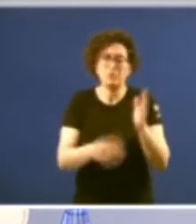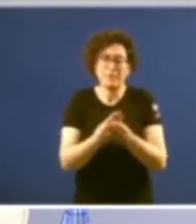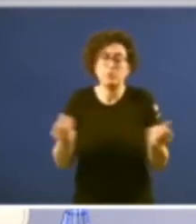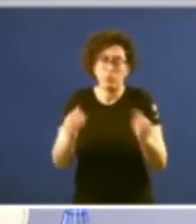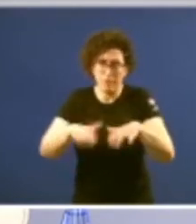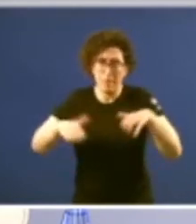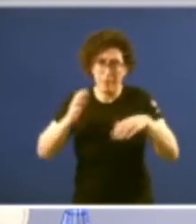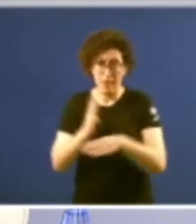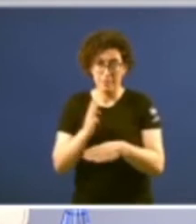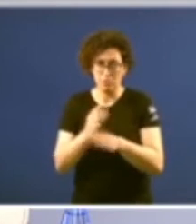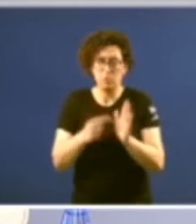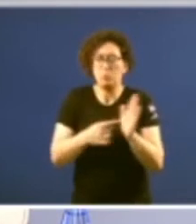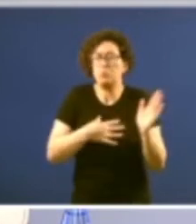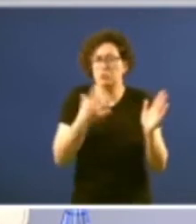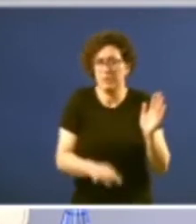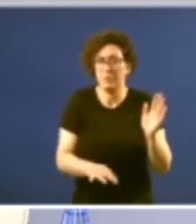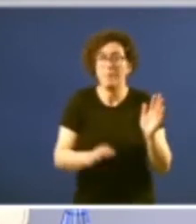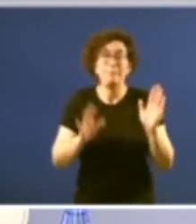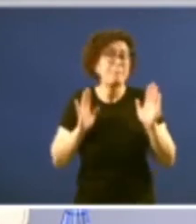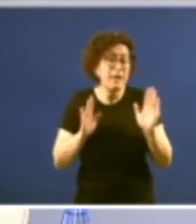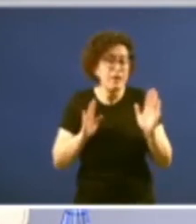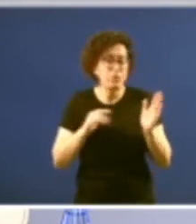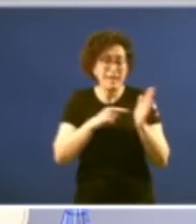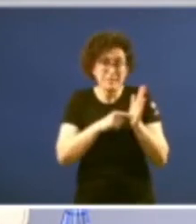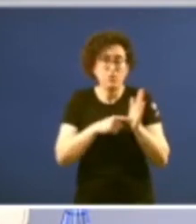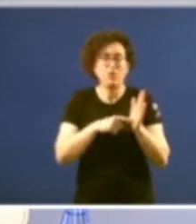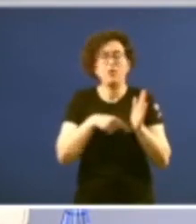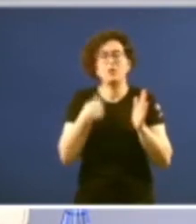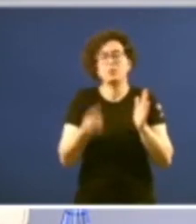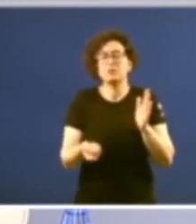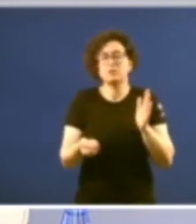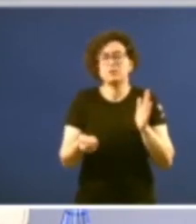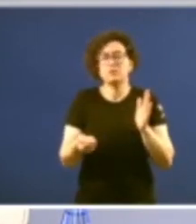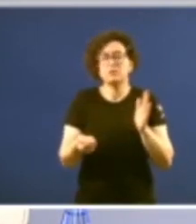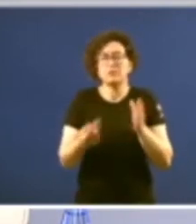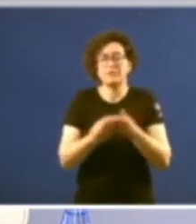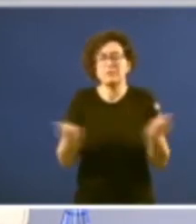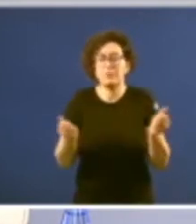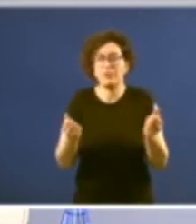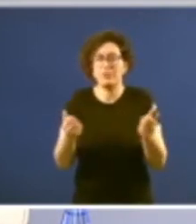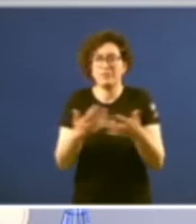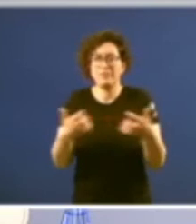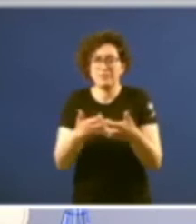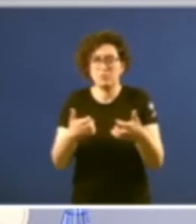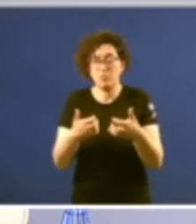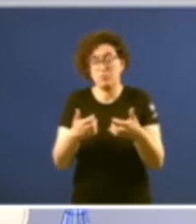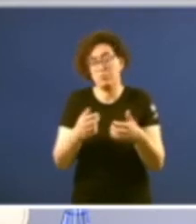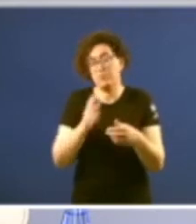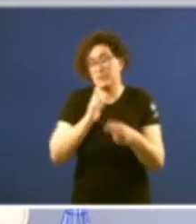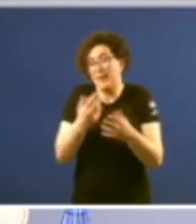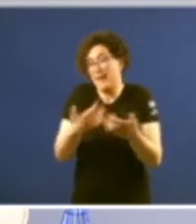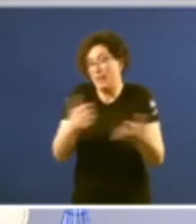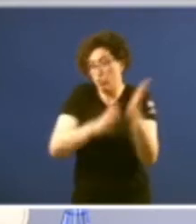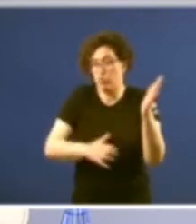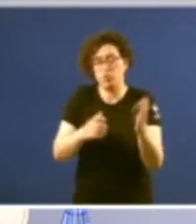Parlamento pero esta previsión desapareceu no texto do relatorio O